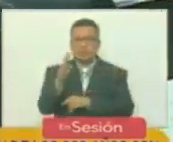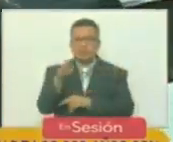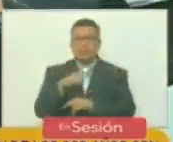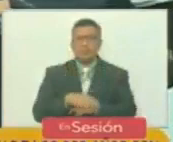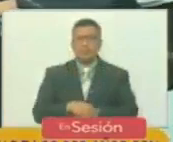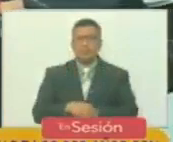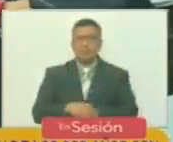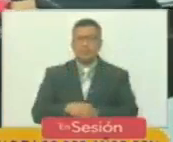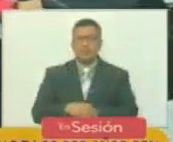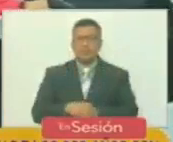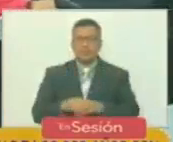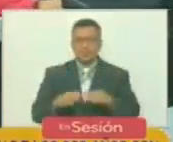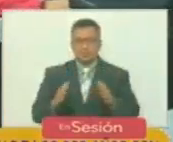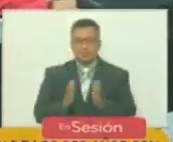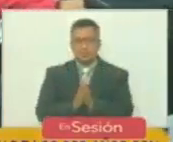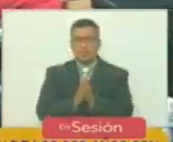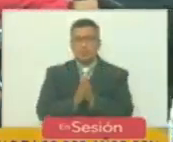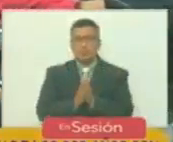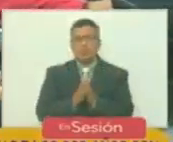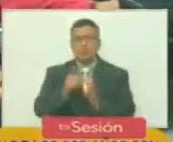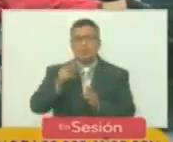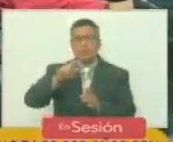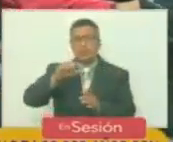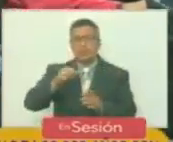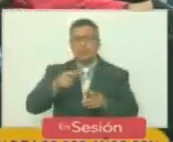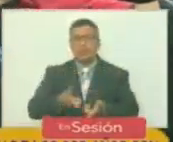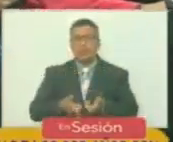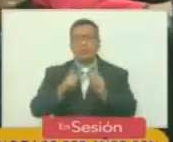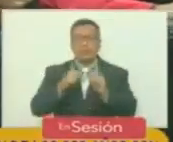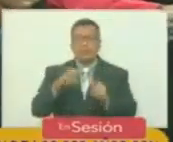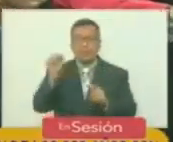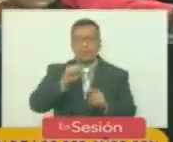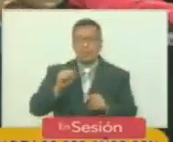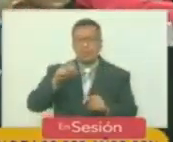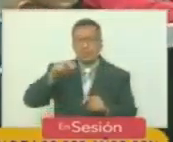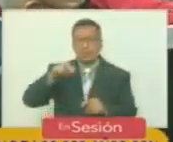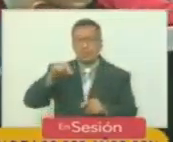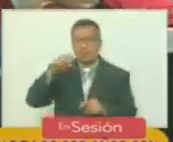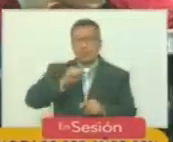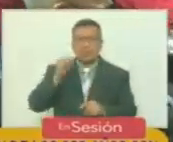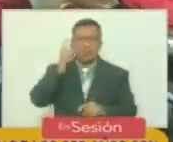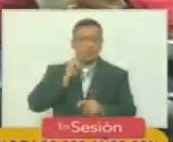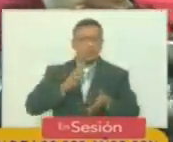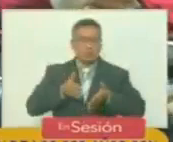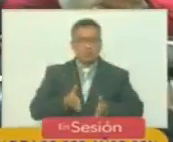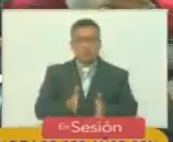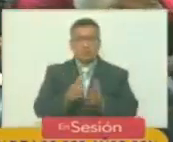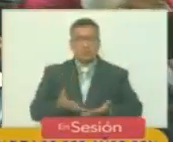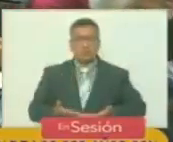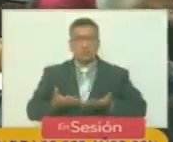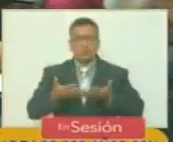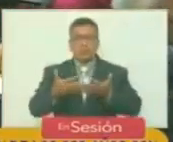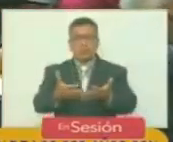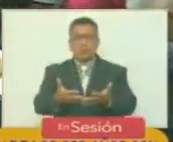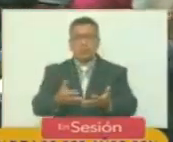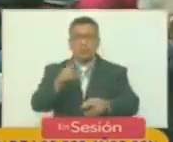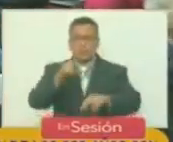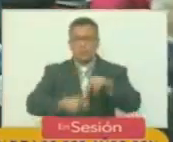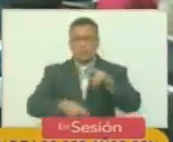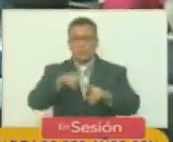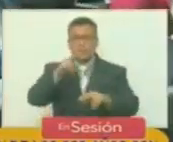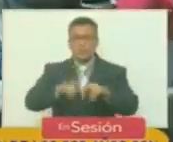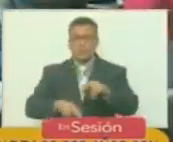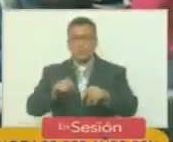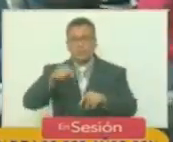si la Santísima Trinidad permitía que naciera el niño Simón. El niño Simón nació y entregó y construyó